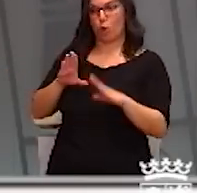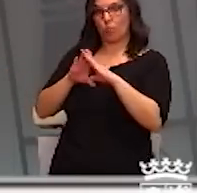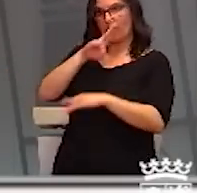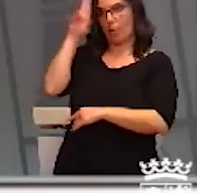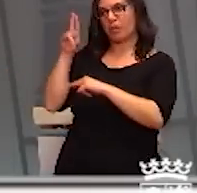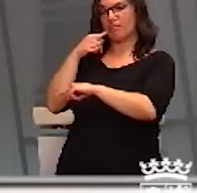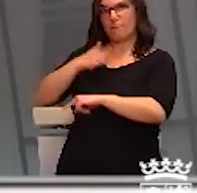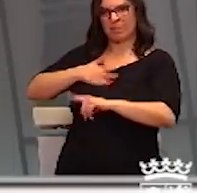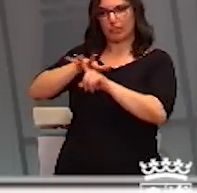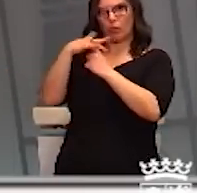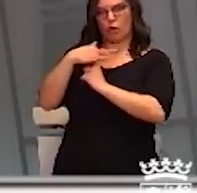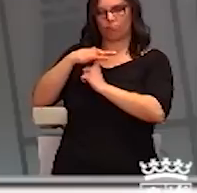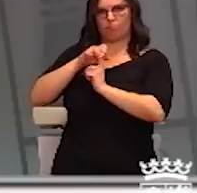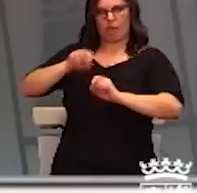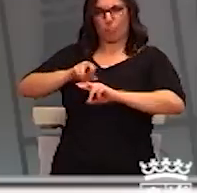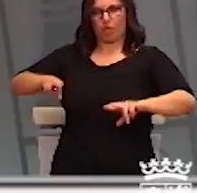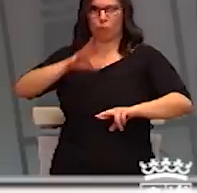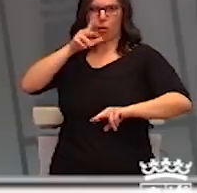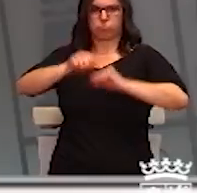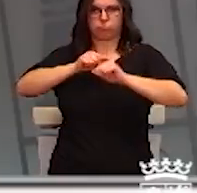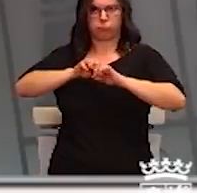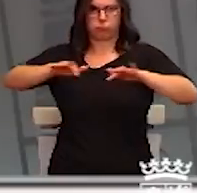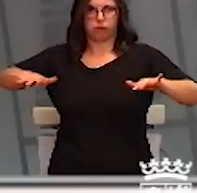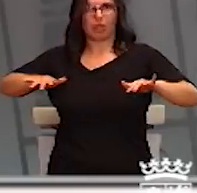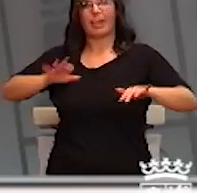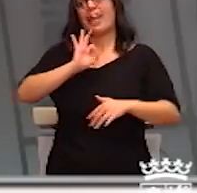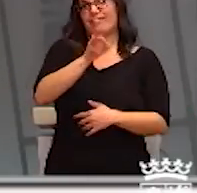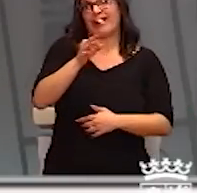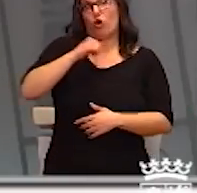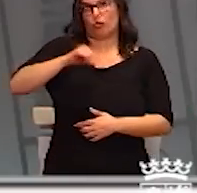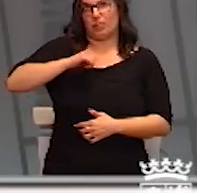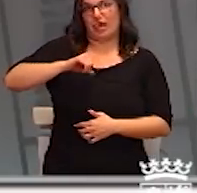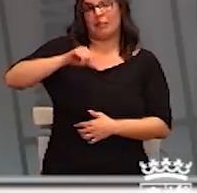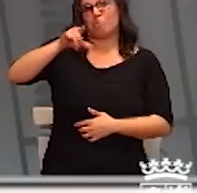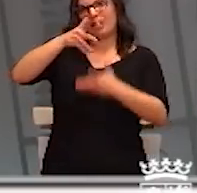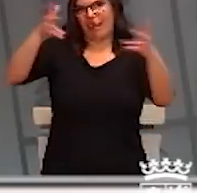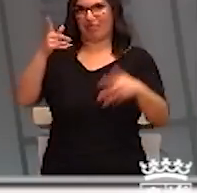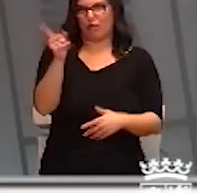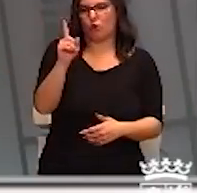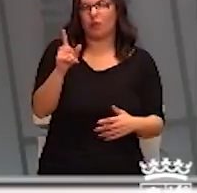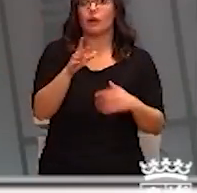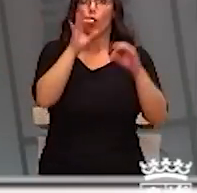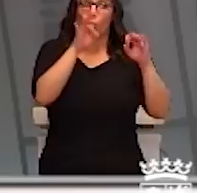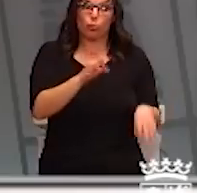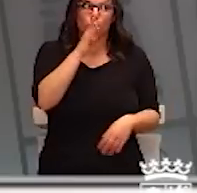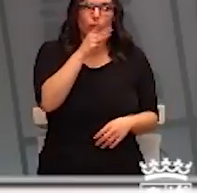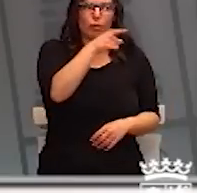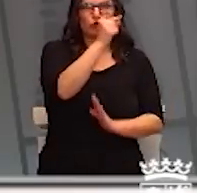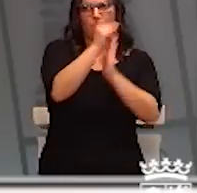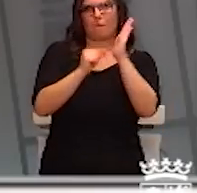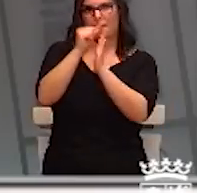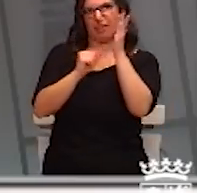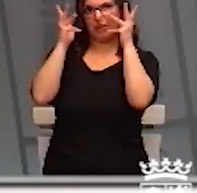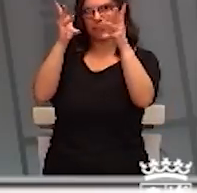situación se estaba complicando en Madrid y intentó que no sea un hospital muy grande y que puede complicarse. Precisamente por eso estamos tomando estas medidas.